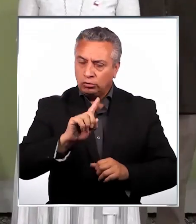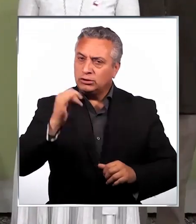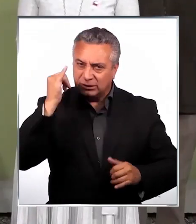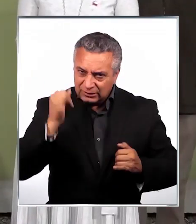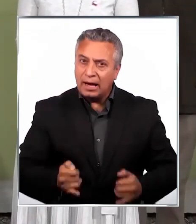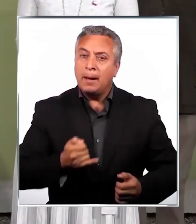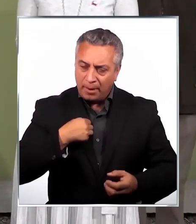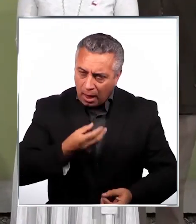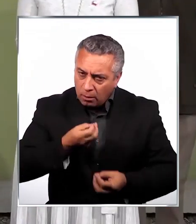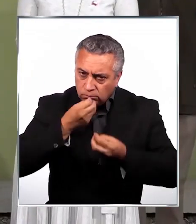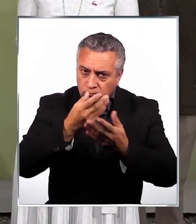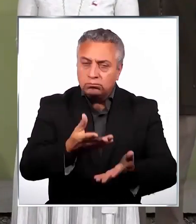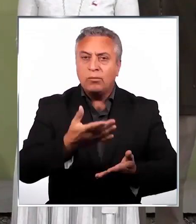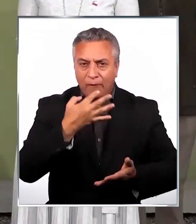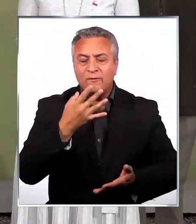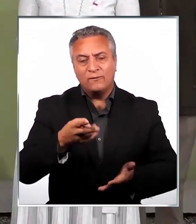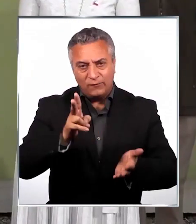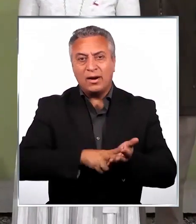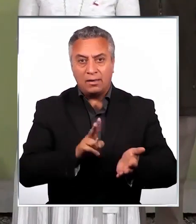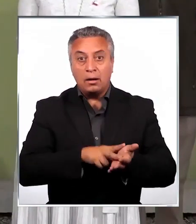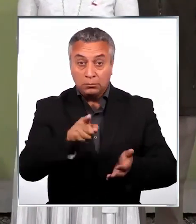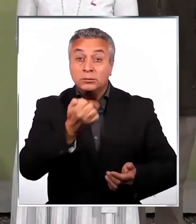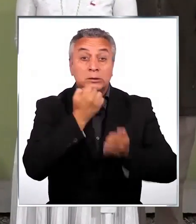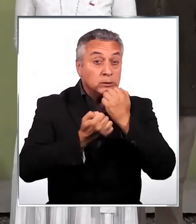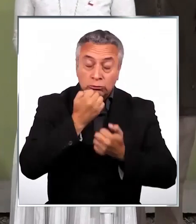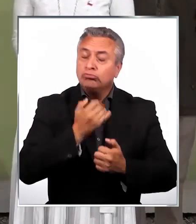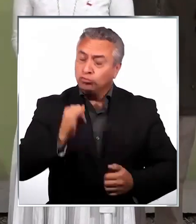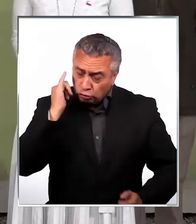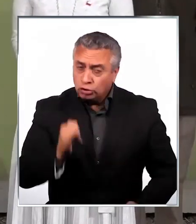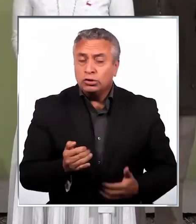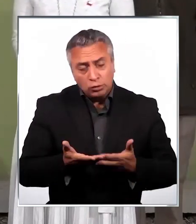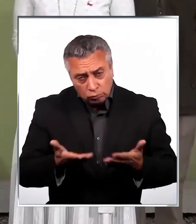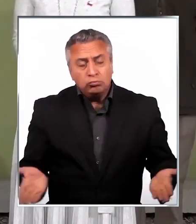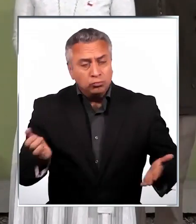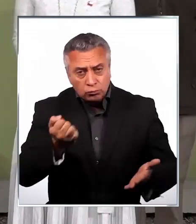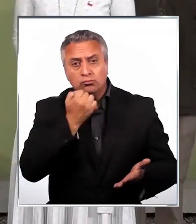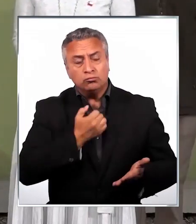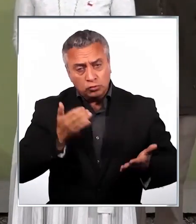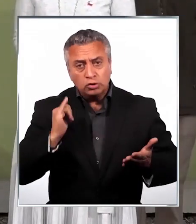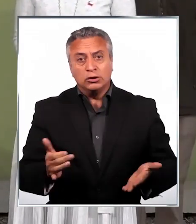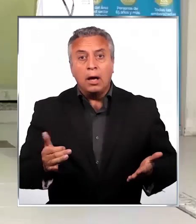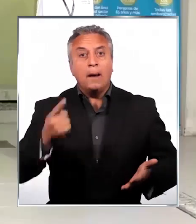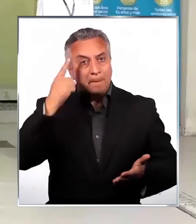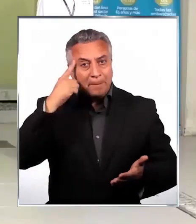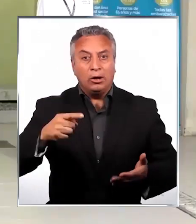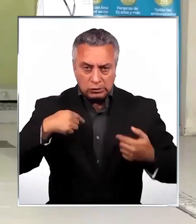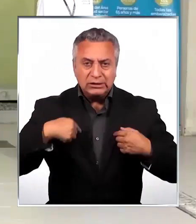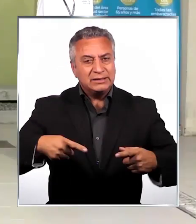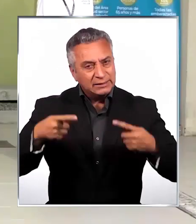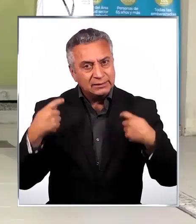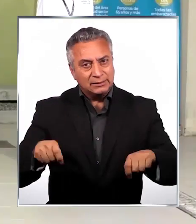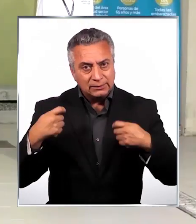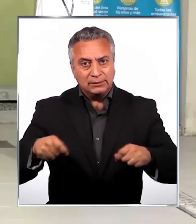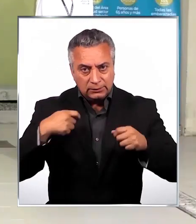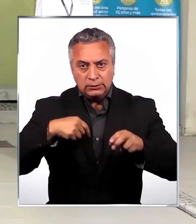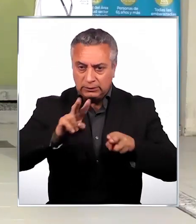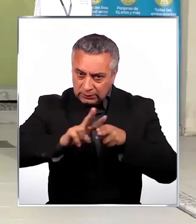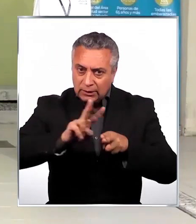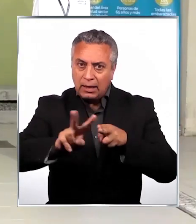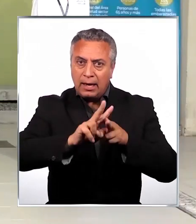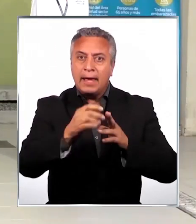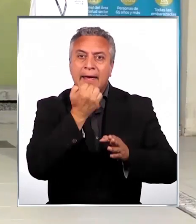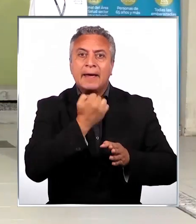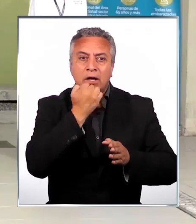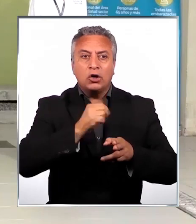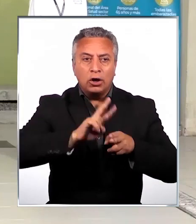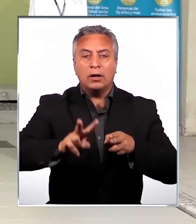hablado con la verdad. Si hemos cometido errores, por supuesto que sí. Pero también hemos intentado corregir